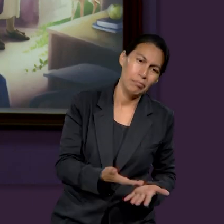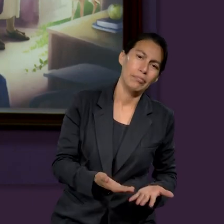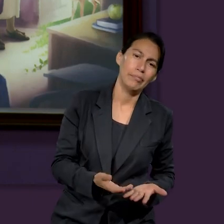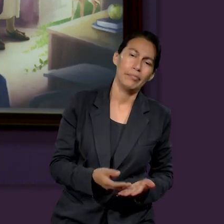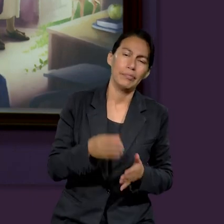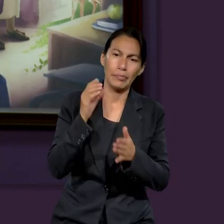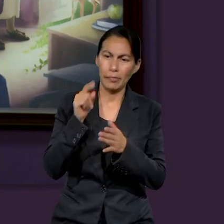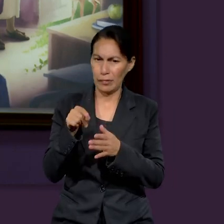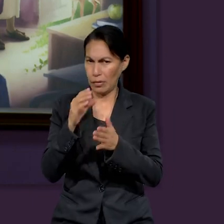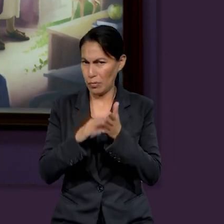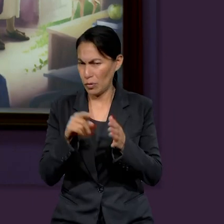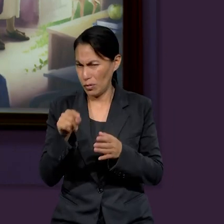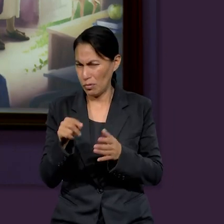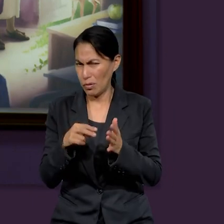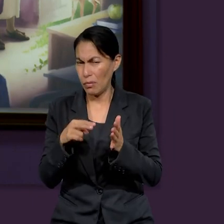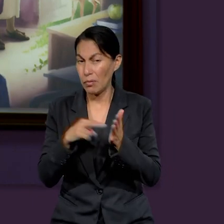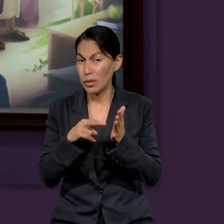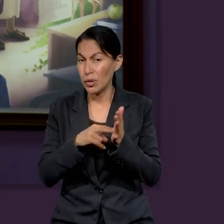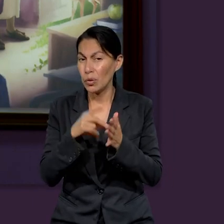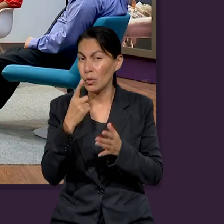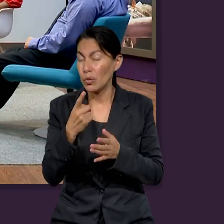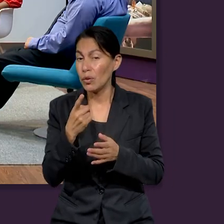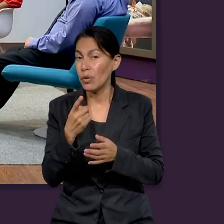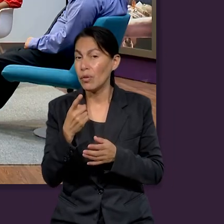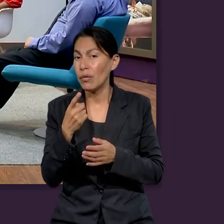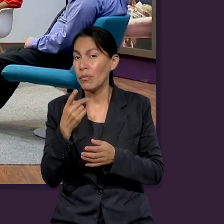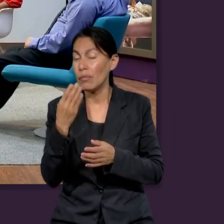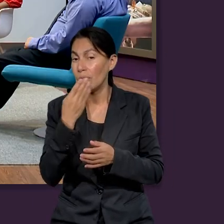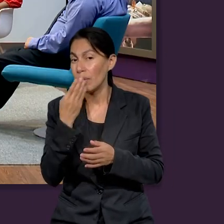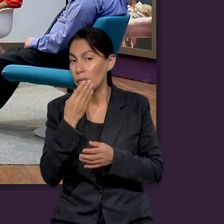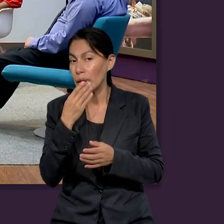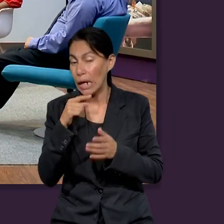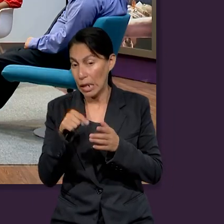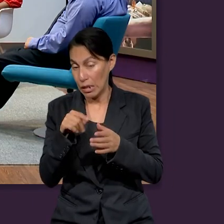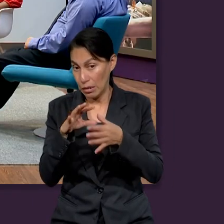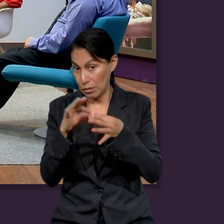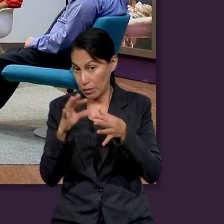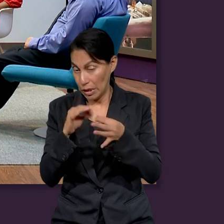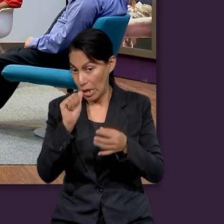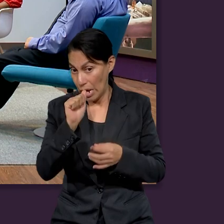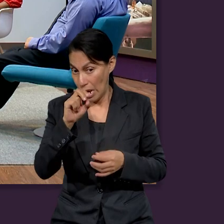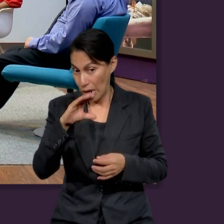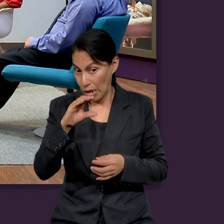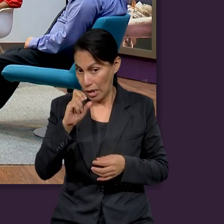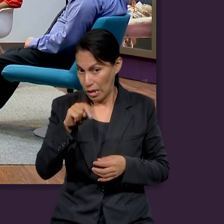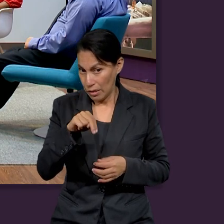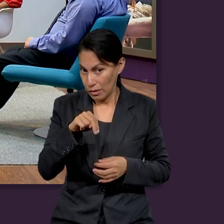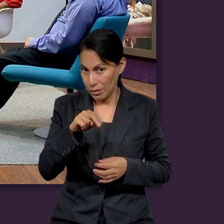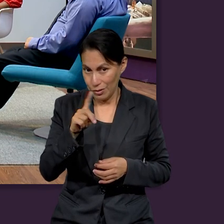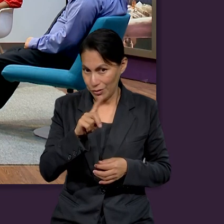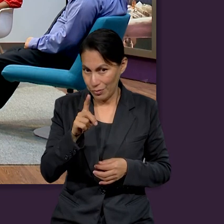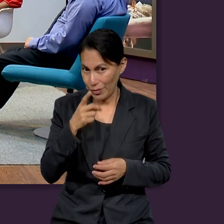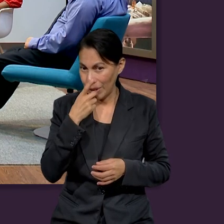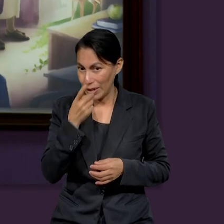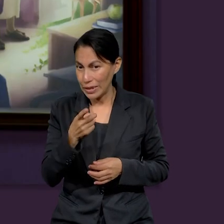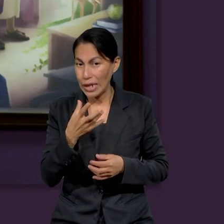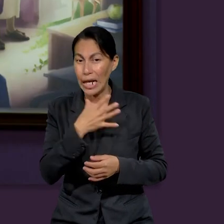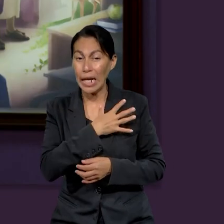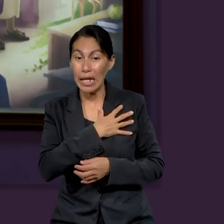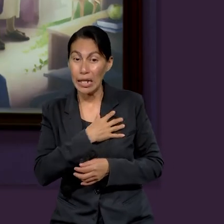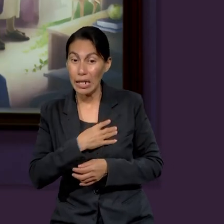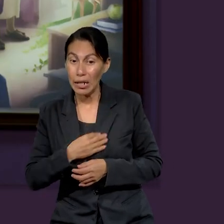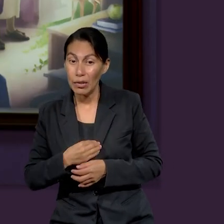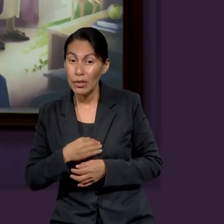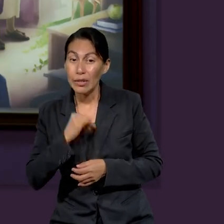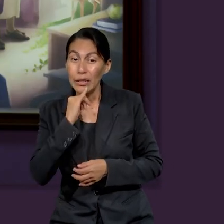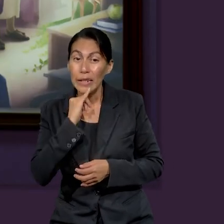mismo capítulo, el versículo 1, la Biblia no dice sobre Acán, dice, pero los hijos de Israel cometieron